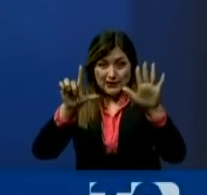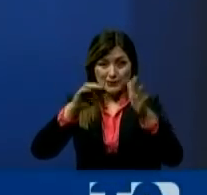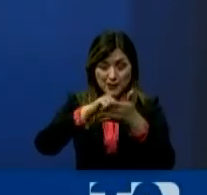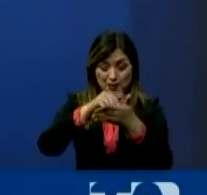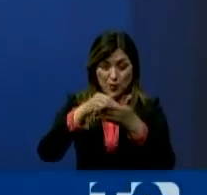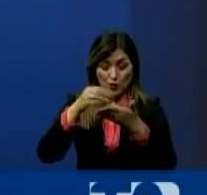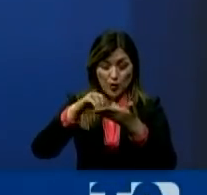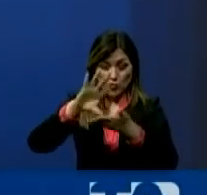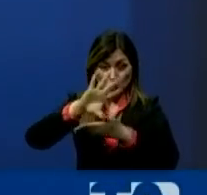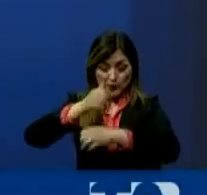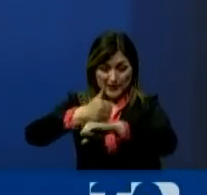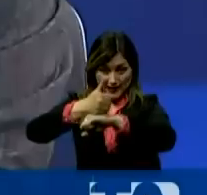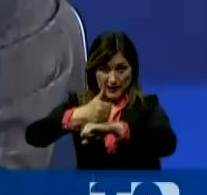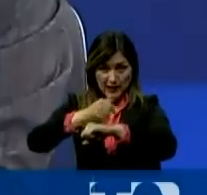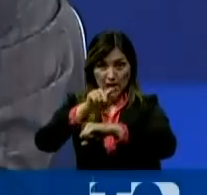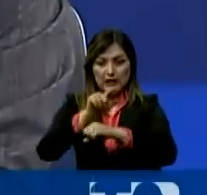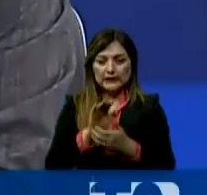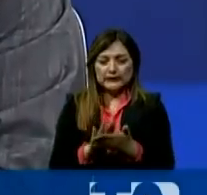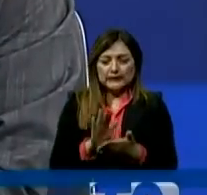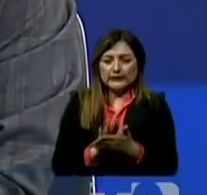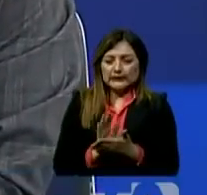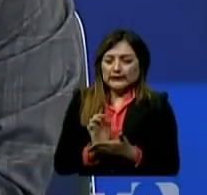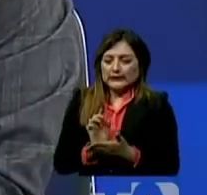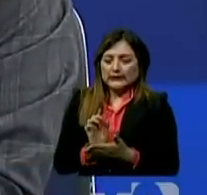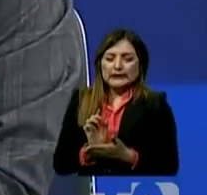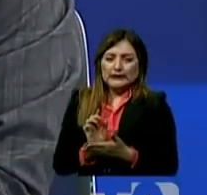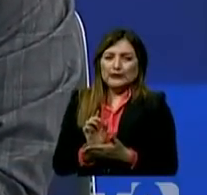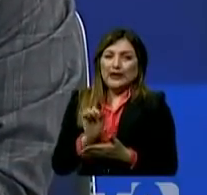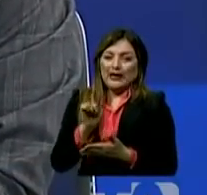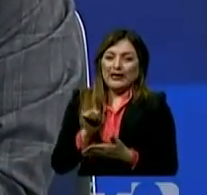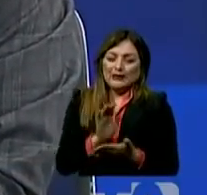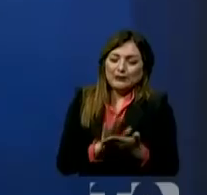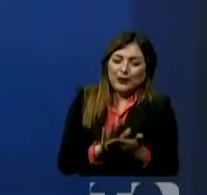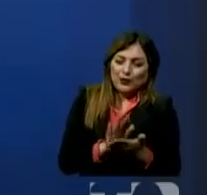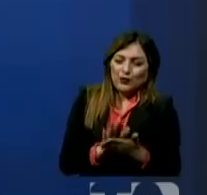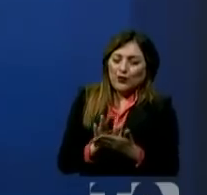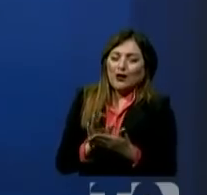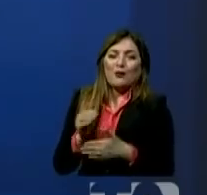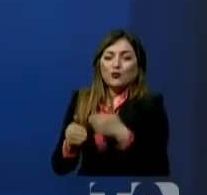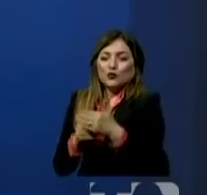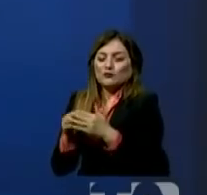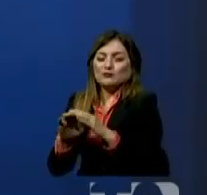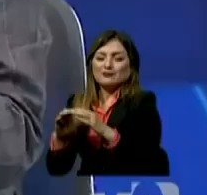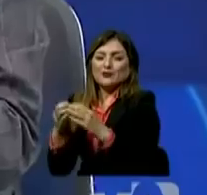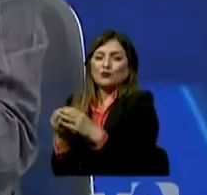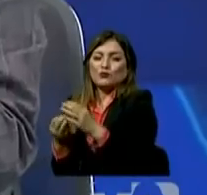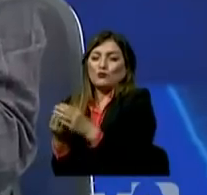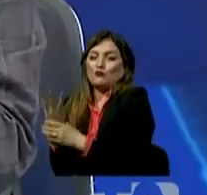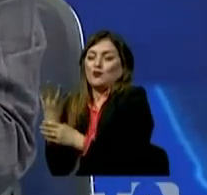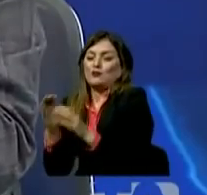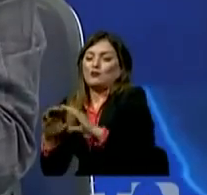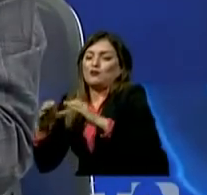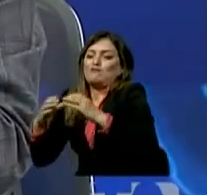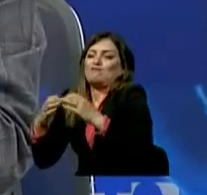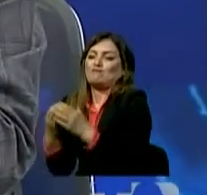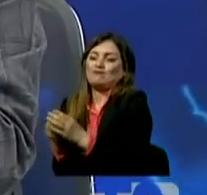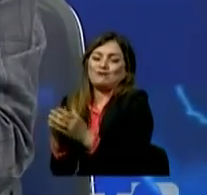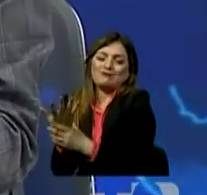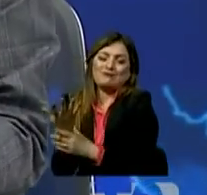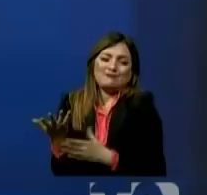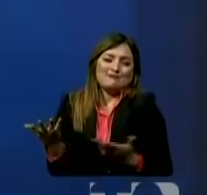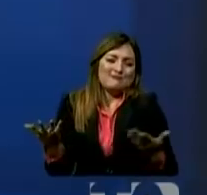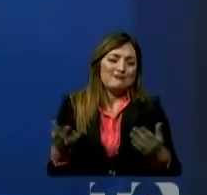Administración. Al momento de que ustedes se excusan, se tiene que crear esa comisión. Es el procedimiento, es decir... No hay un vacío legal,